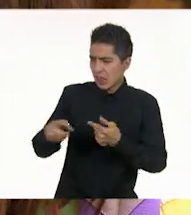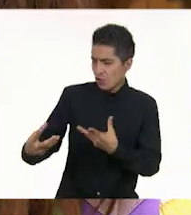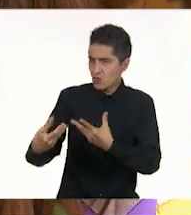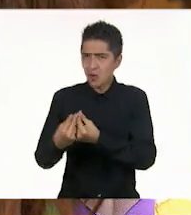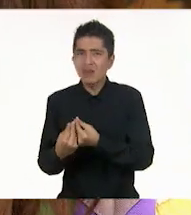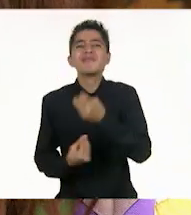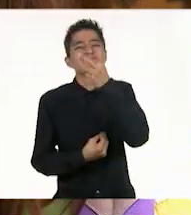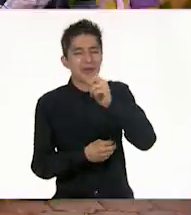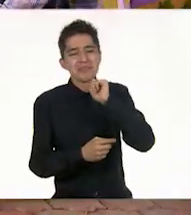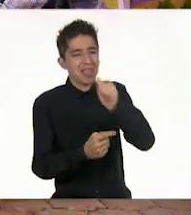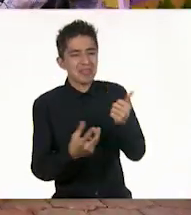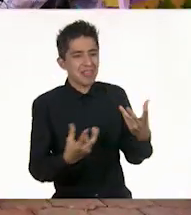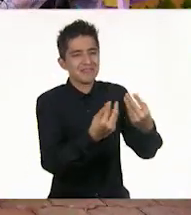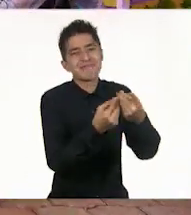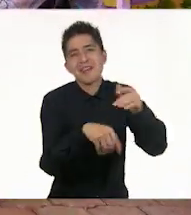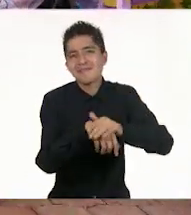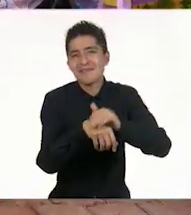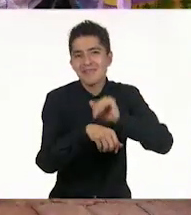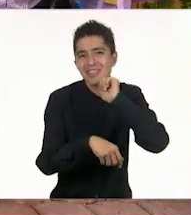nadie se junta contigo.